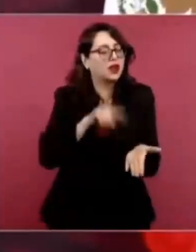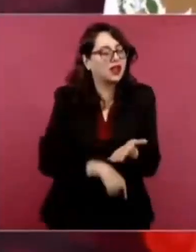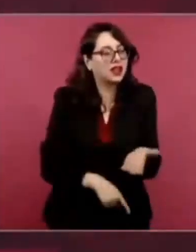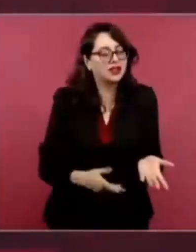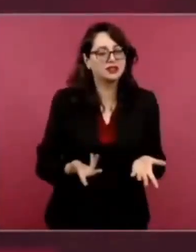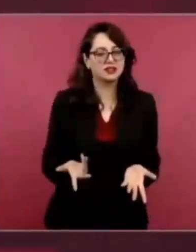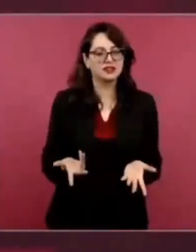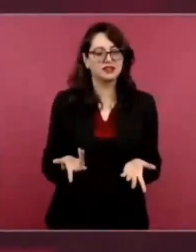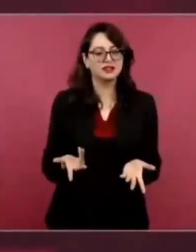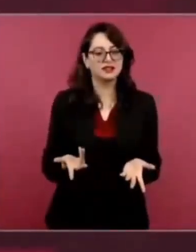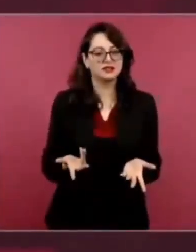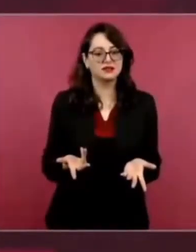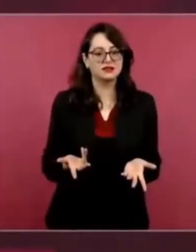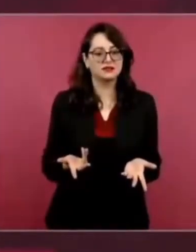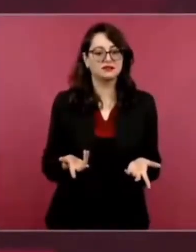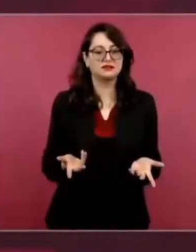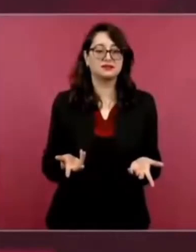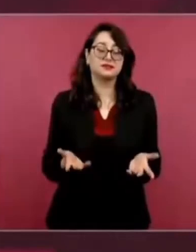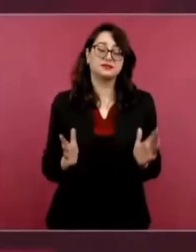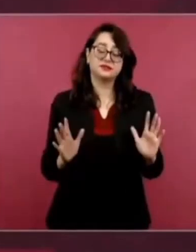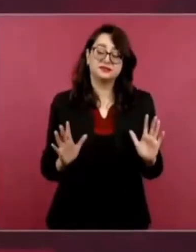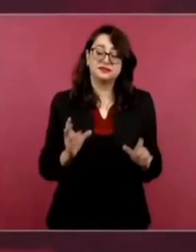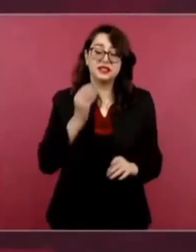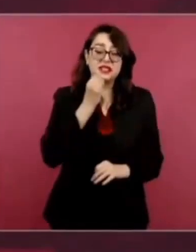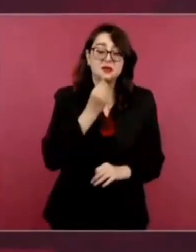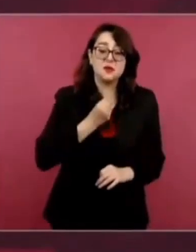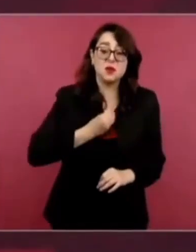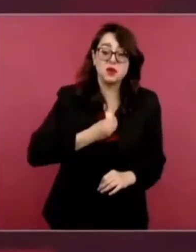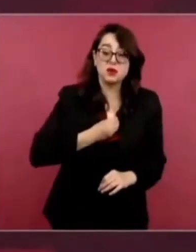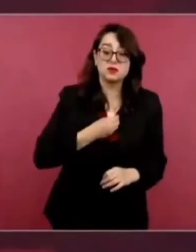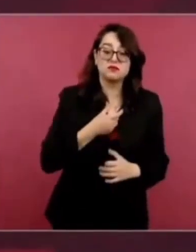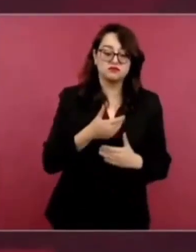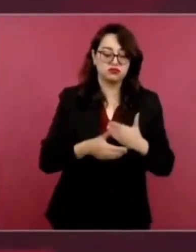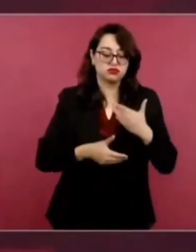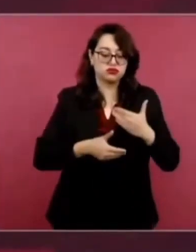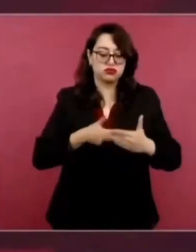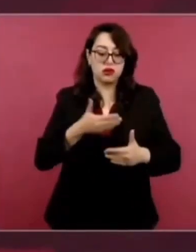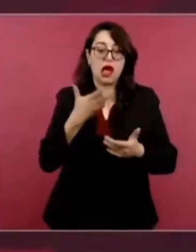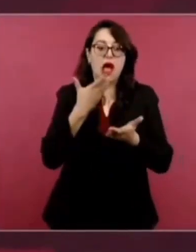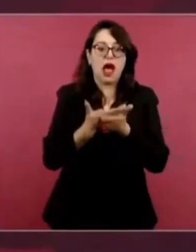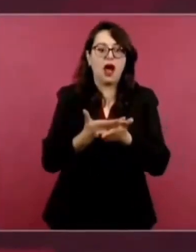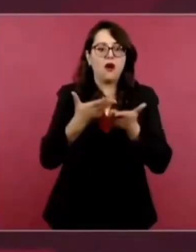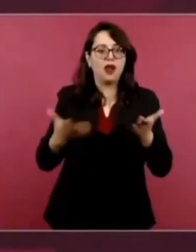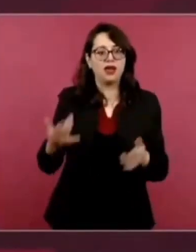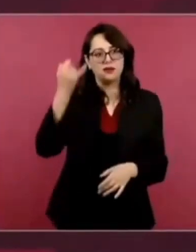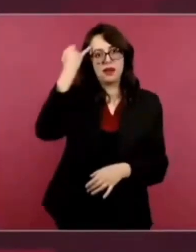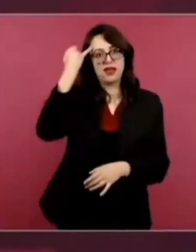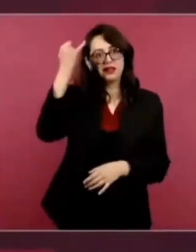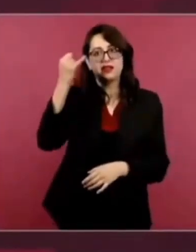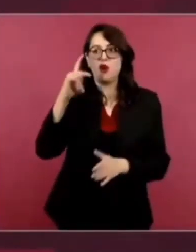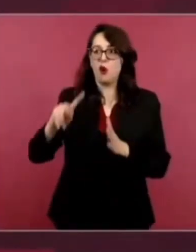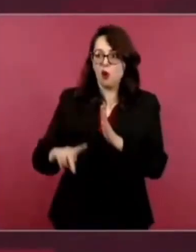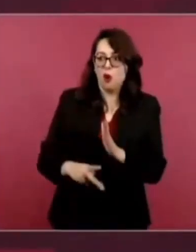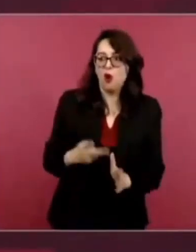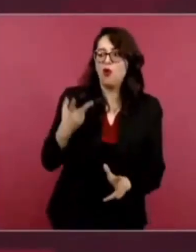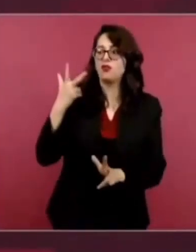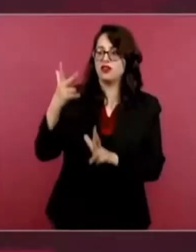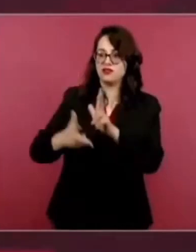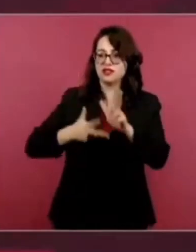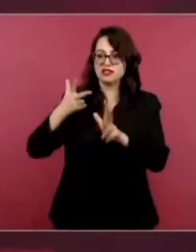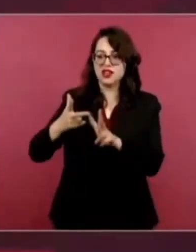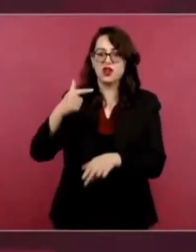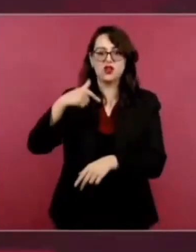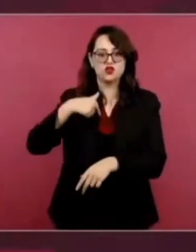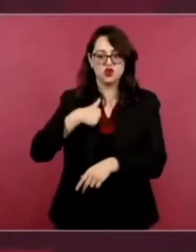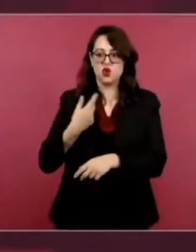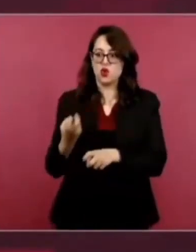de Salina Cruz, pasar por Istepec, pasar por Matías Romero,